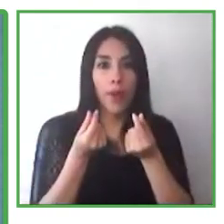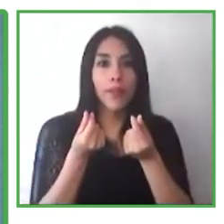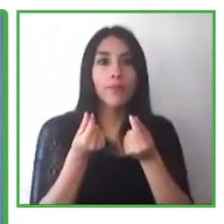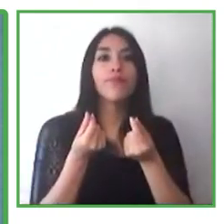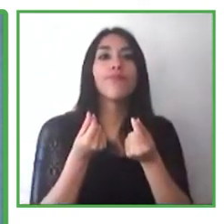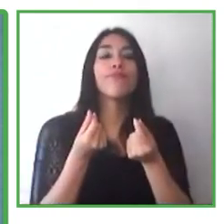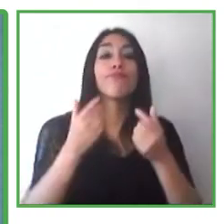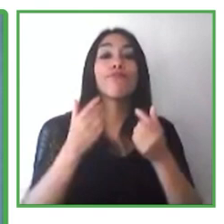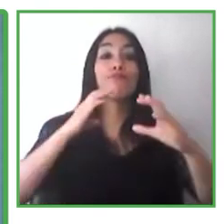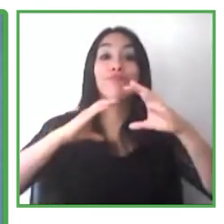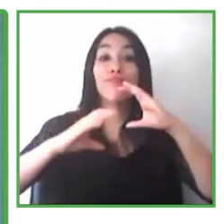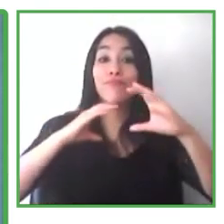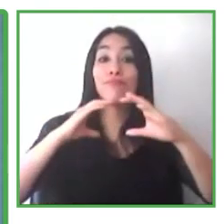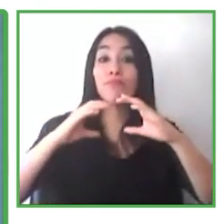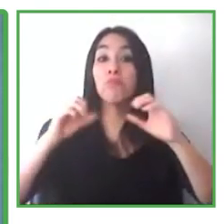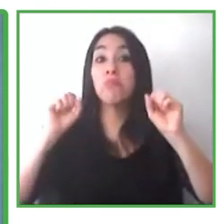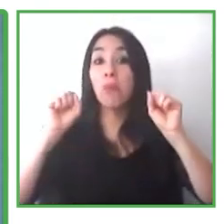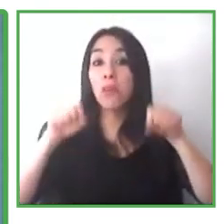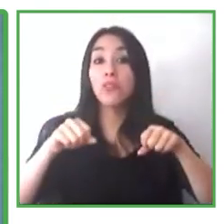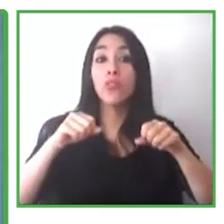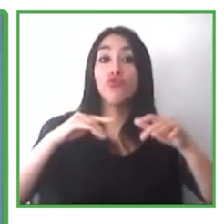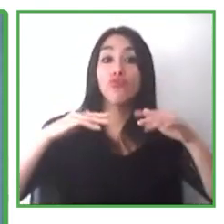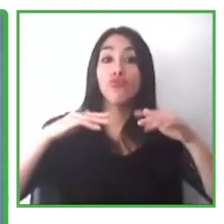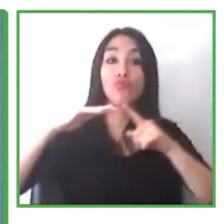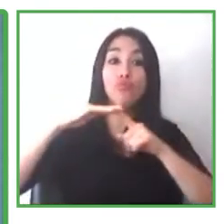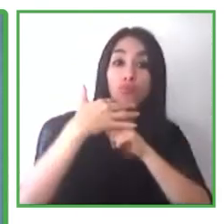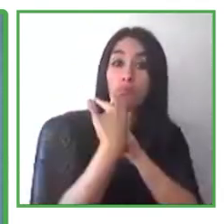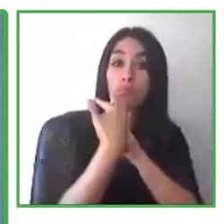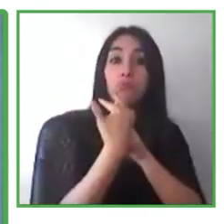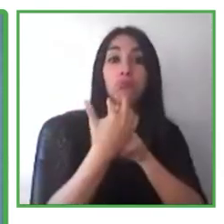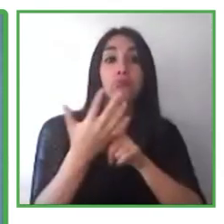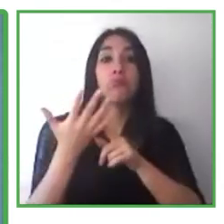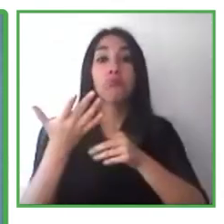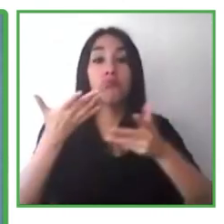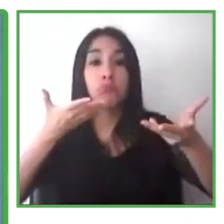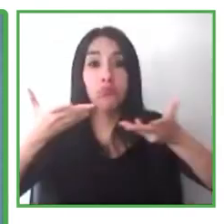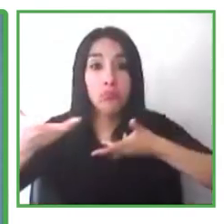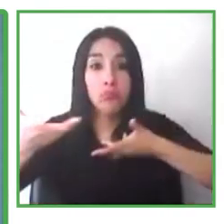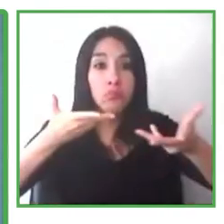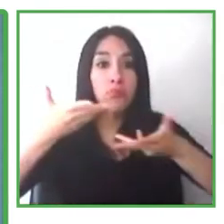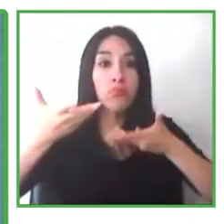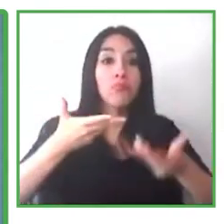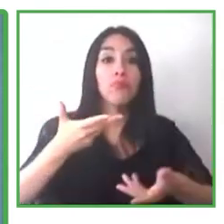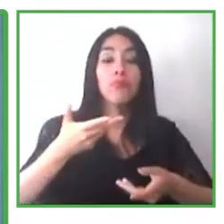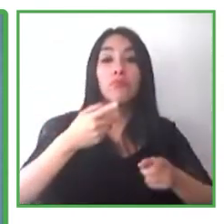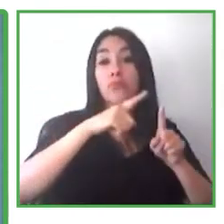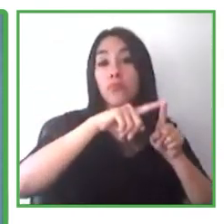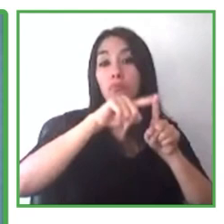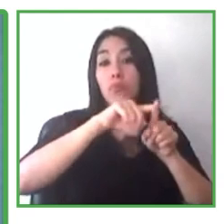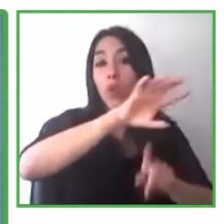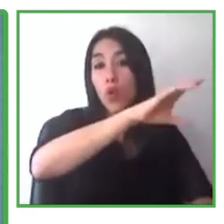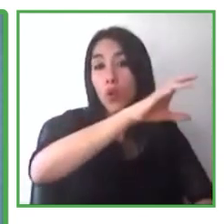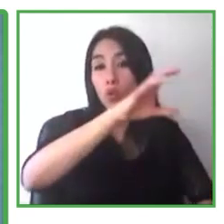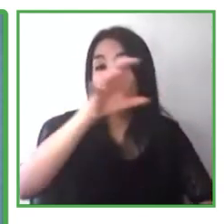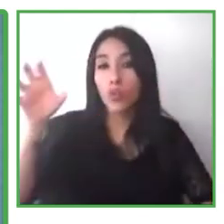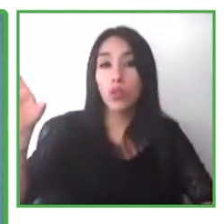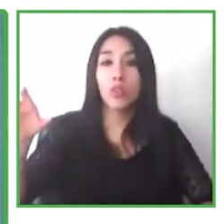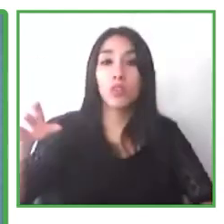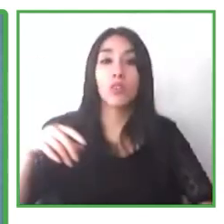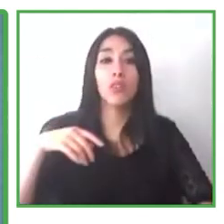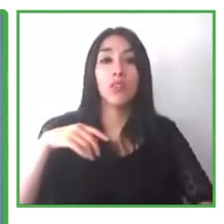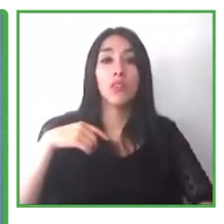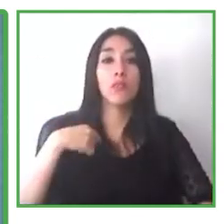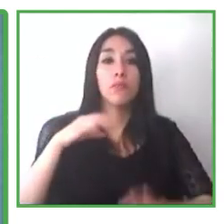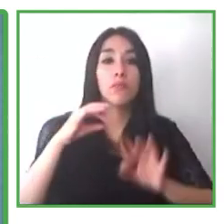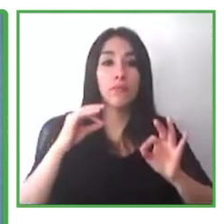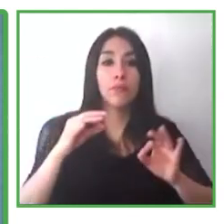externas o exteriores. Somos especializados en emplear a personas con un perfil